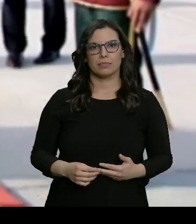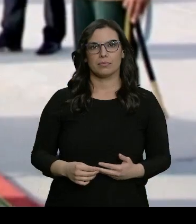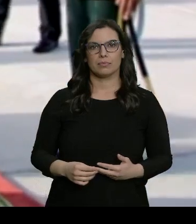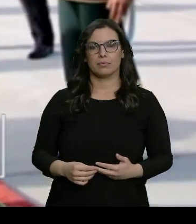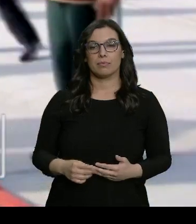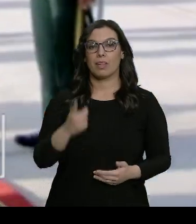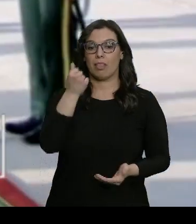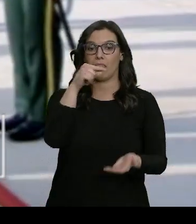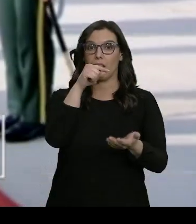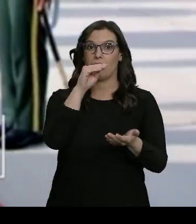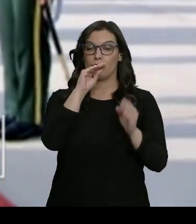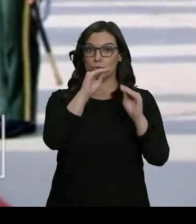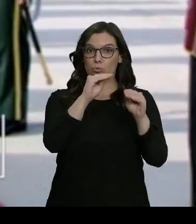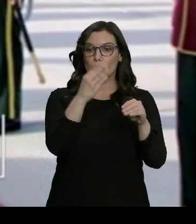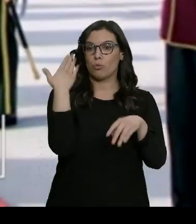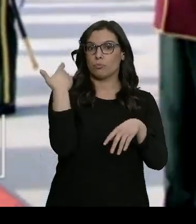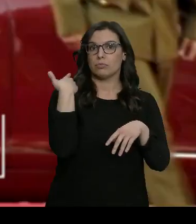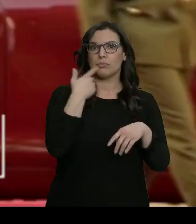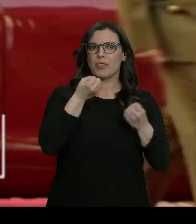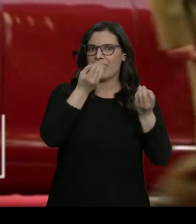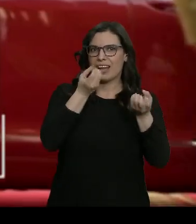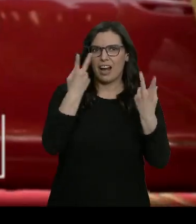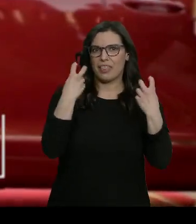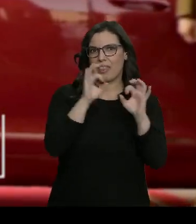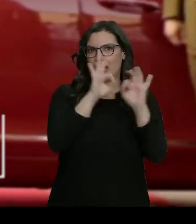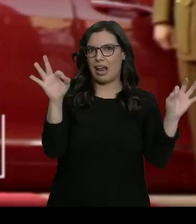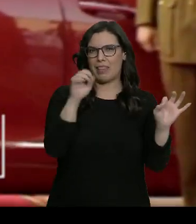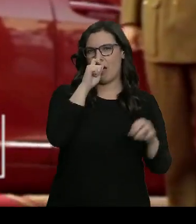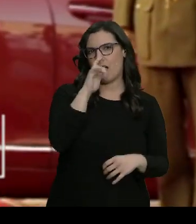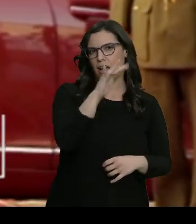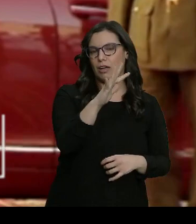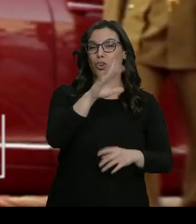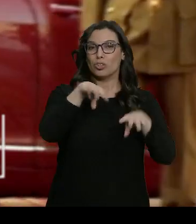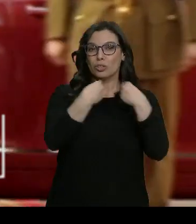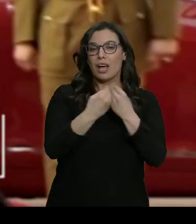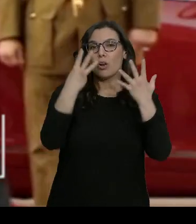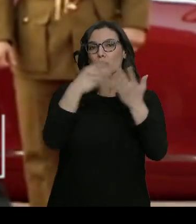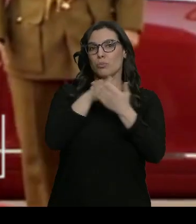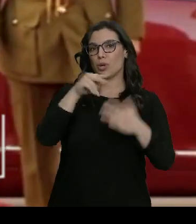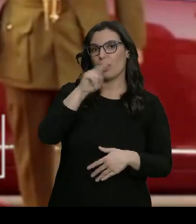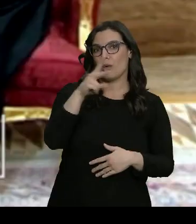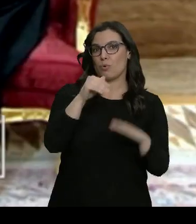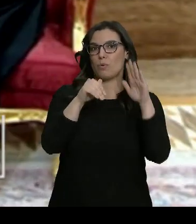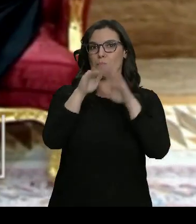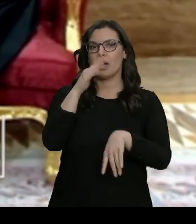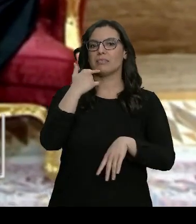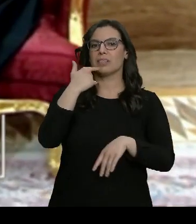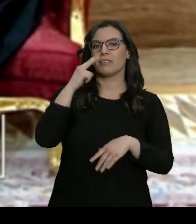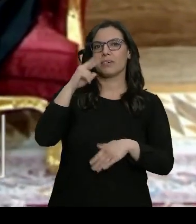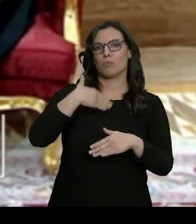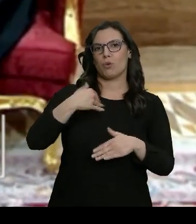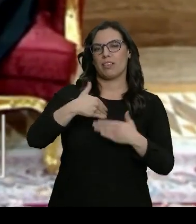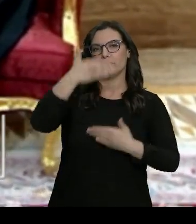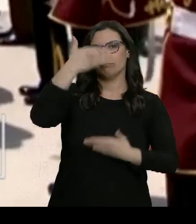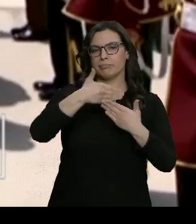Rentas que el rey emérito no declaró durante años y que sumarían más de 8 millones de euros, según ha publicado el diario El